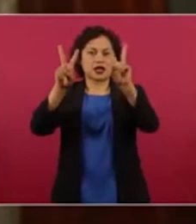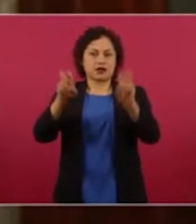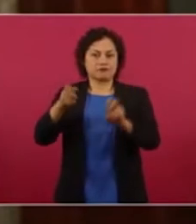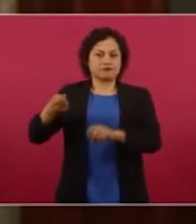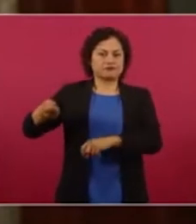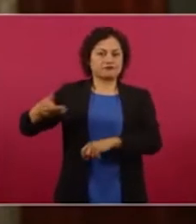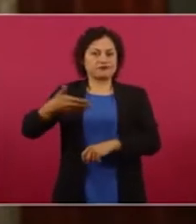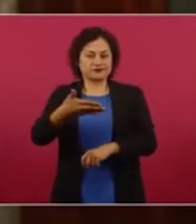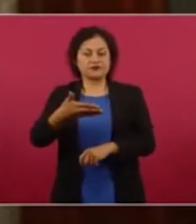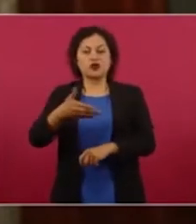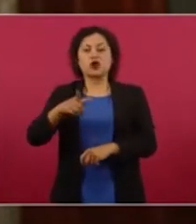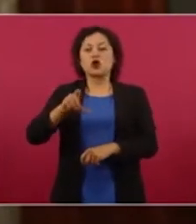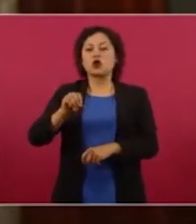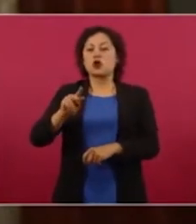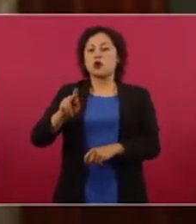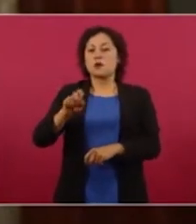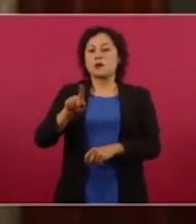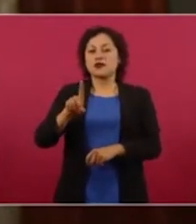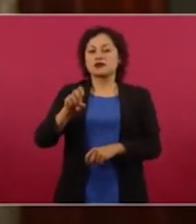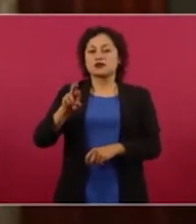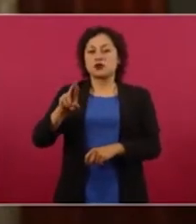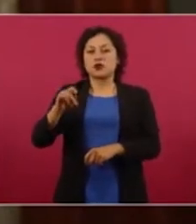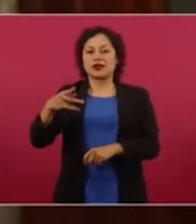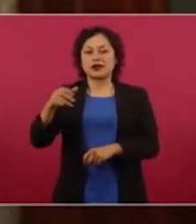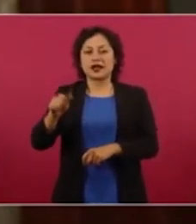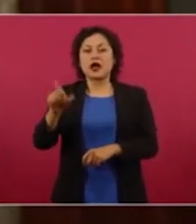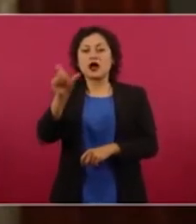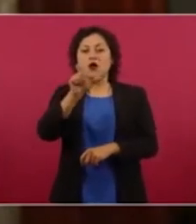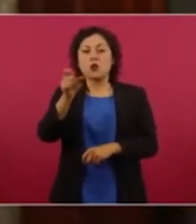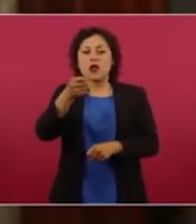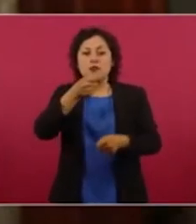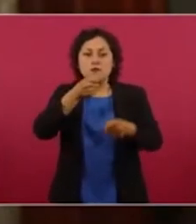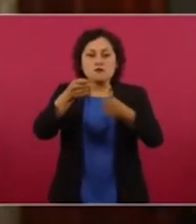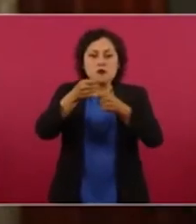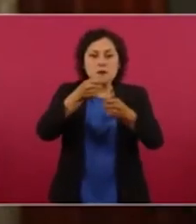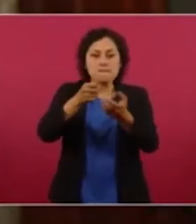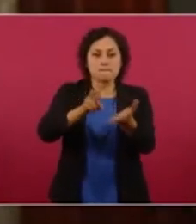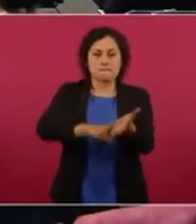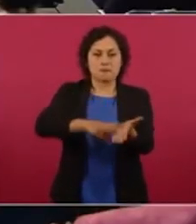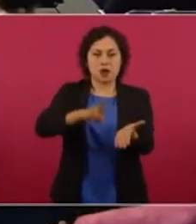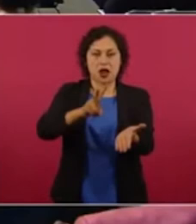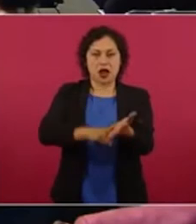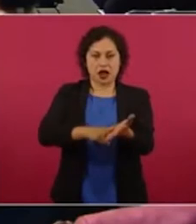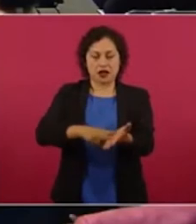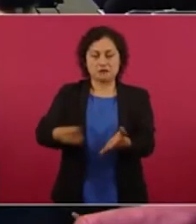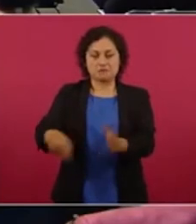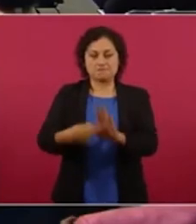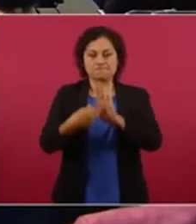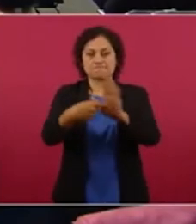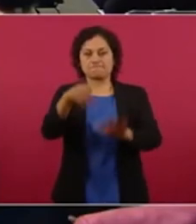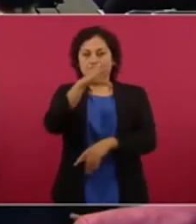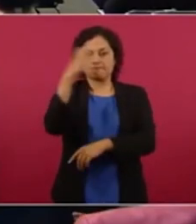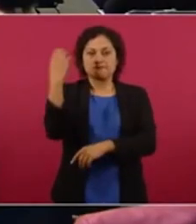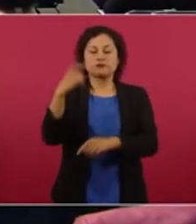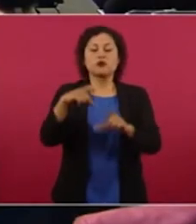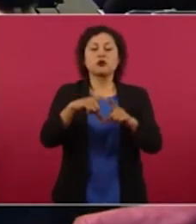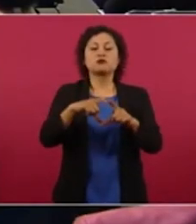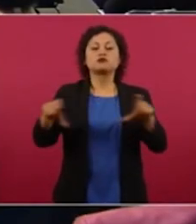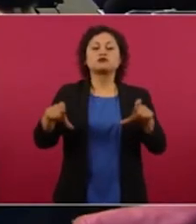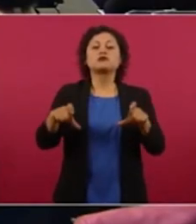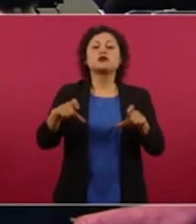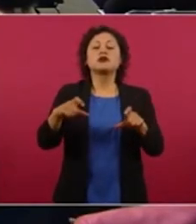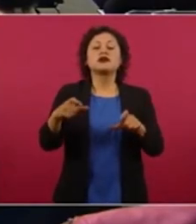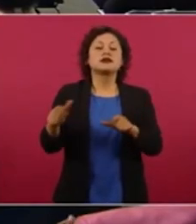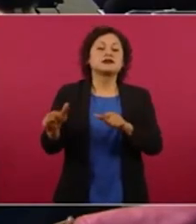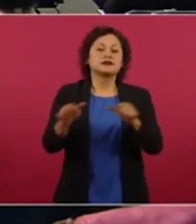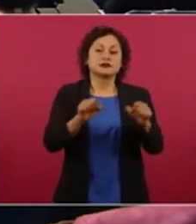micrófono tiene precio donde en la portada se muestra un cheque por 464 mil